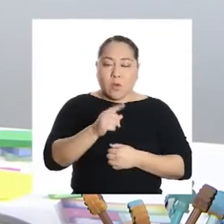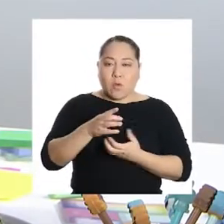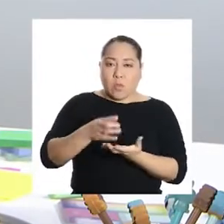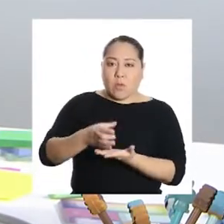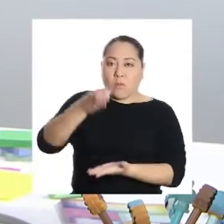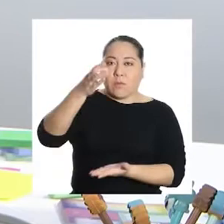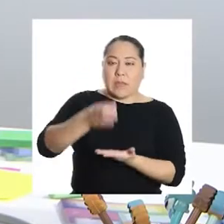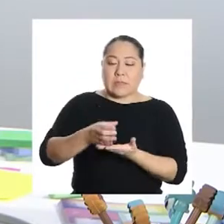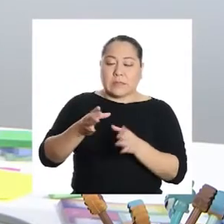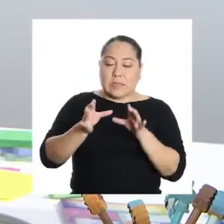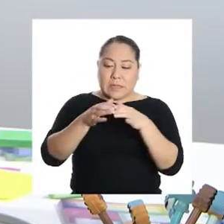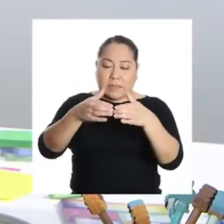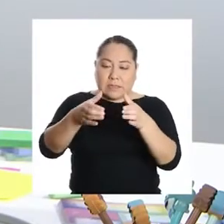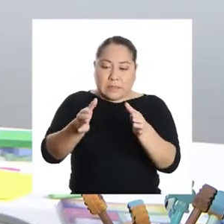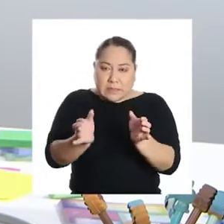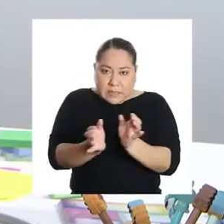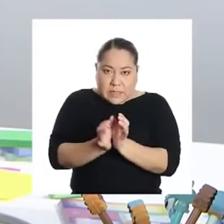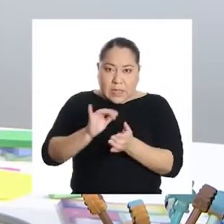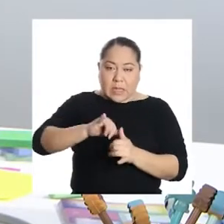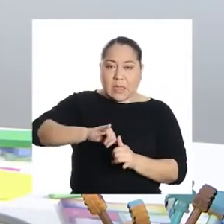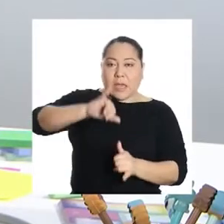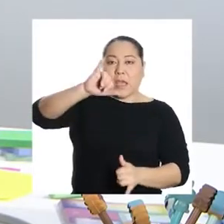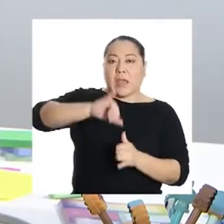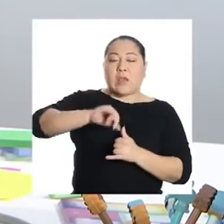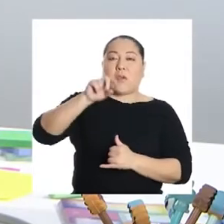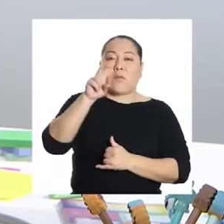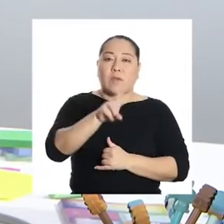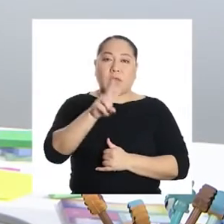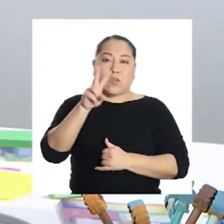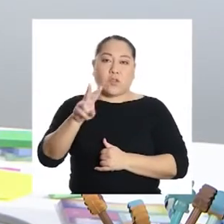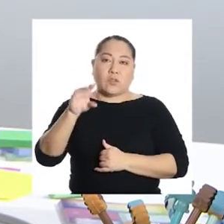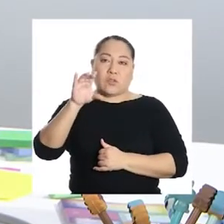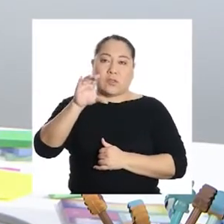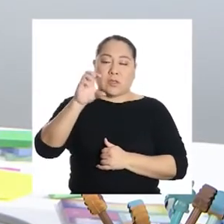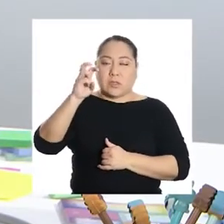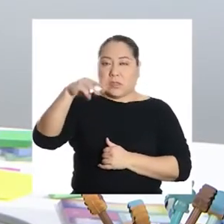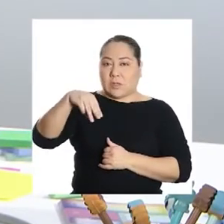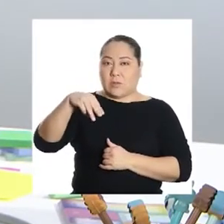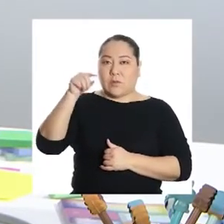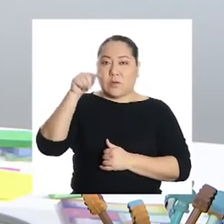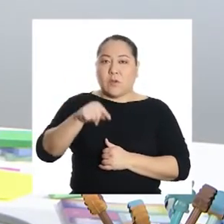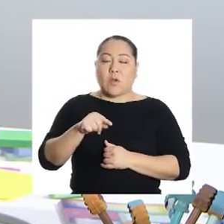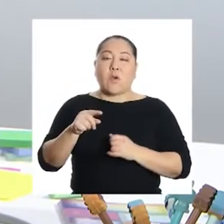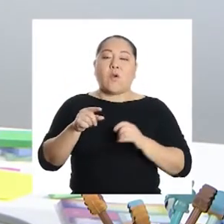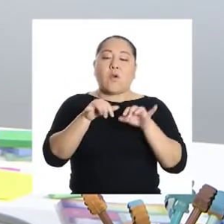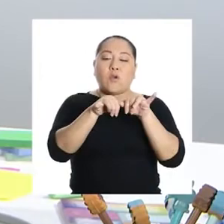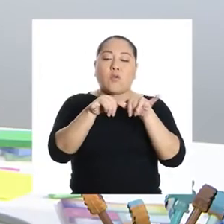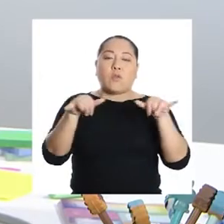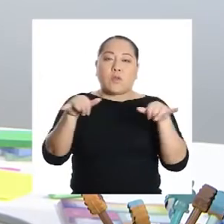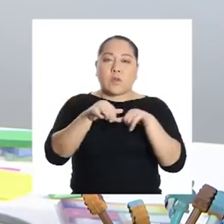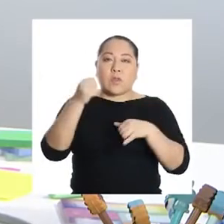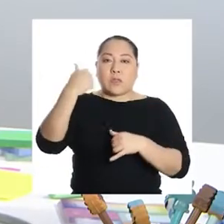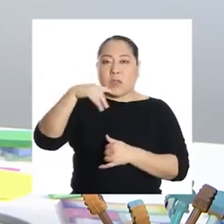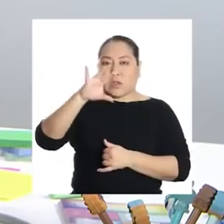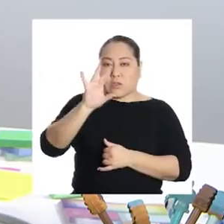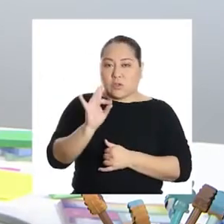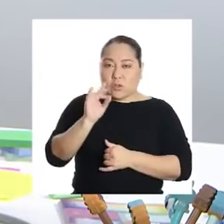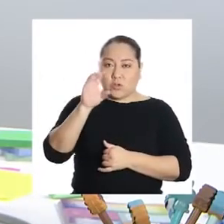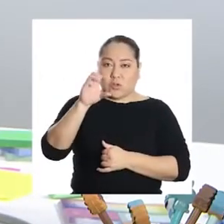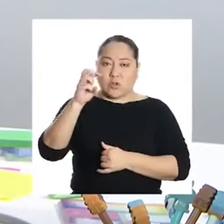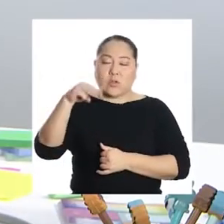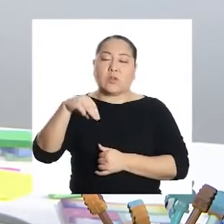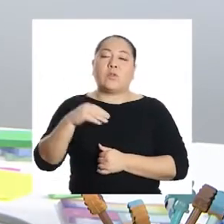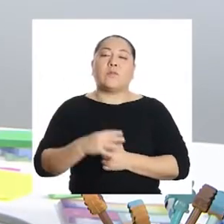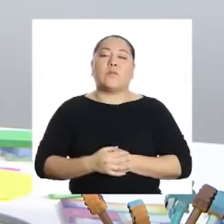Para un envase cilíndrico de altura 22 centímetros con un diámetro de